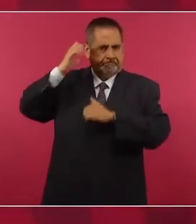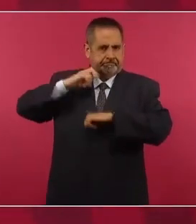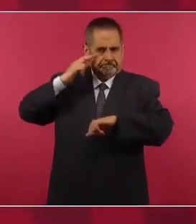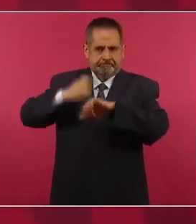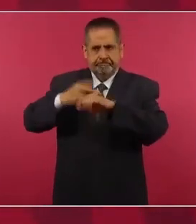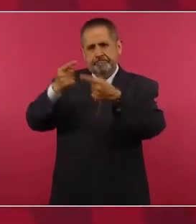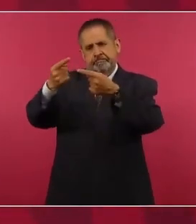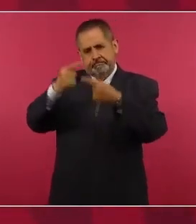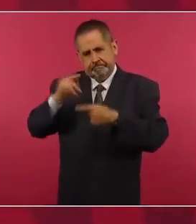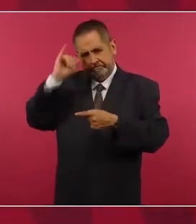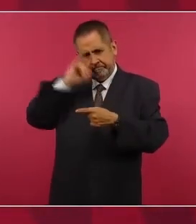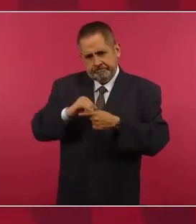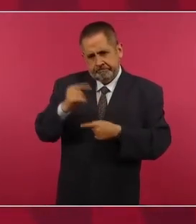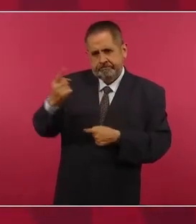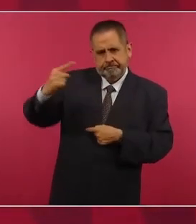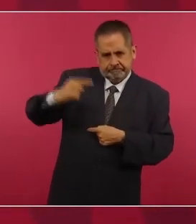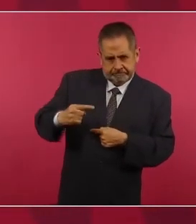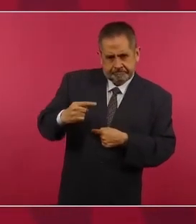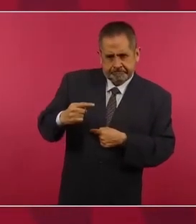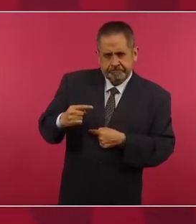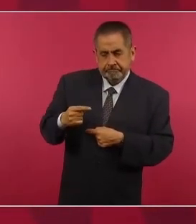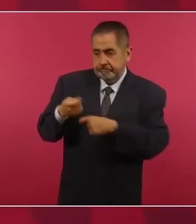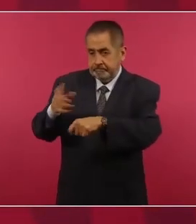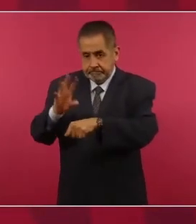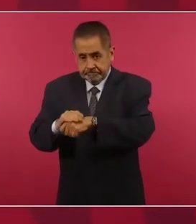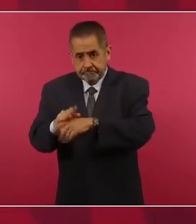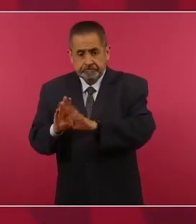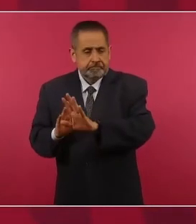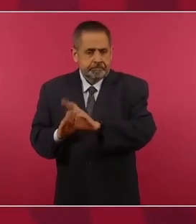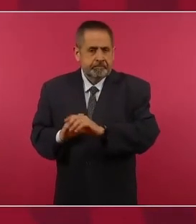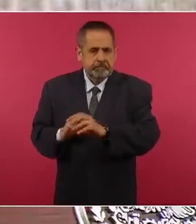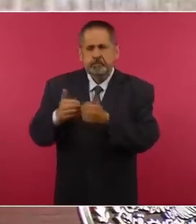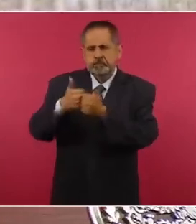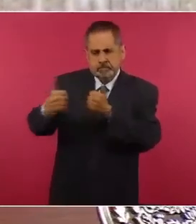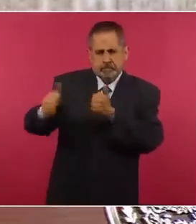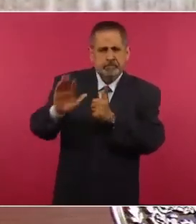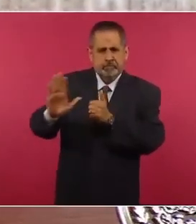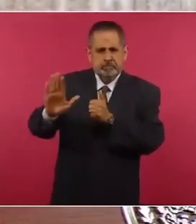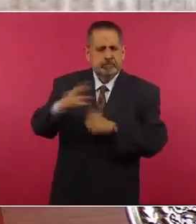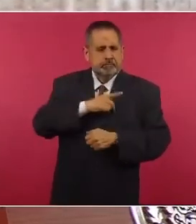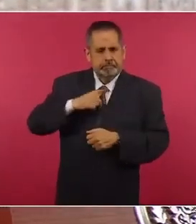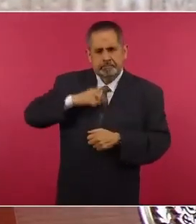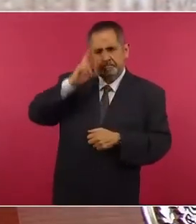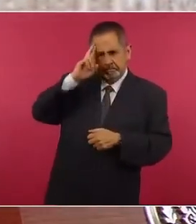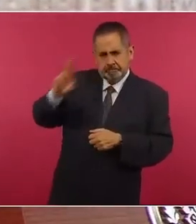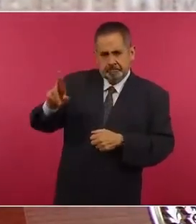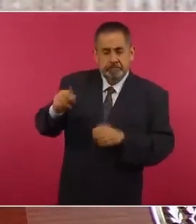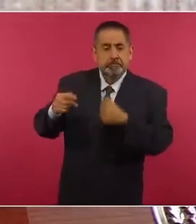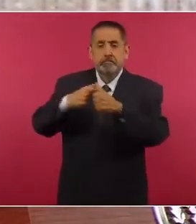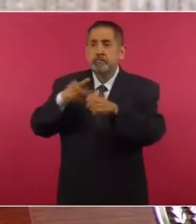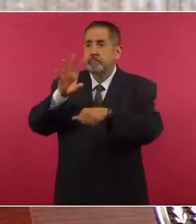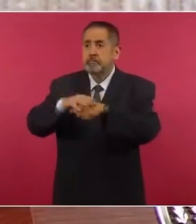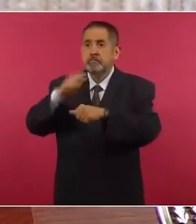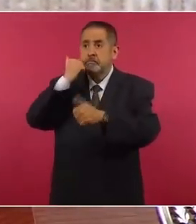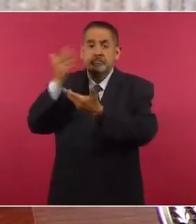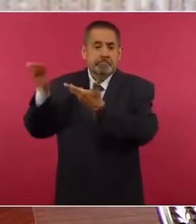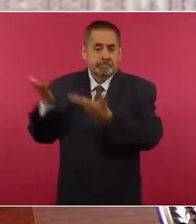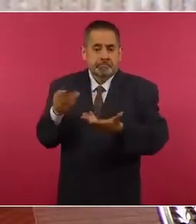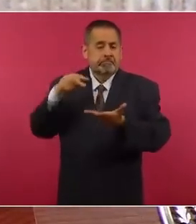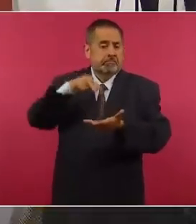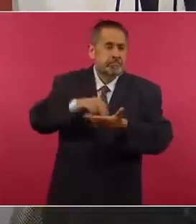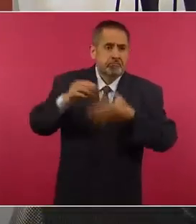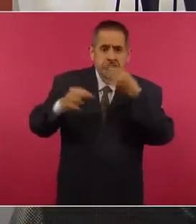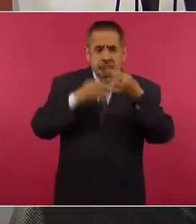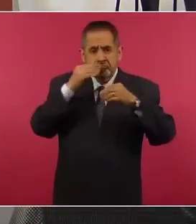es una institución autónoma que nosotros debemos de respetar, pero si ellos quieren venir a